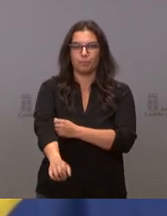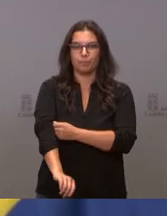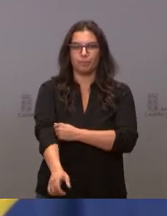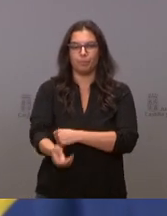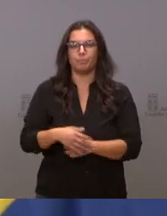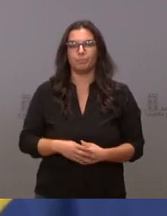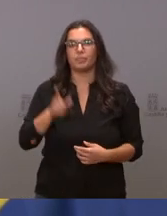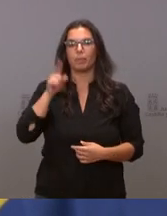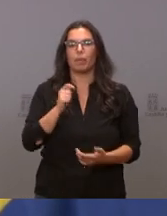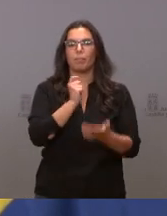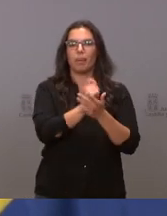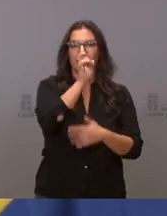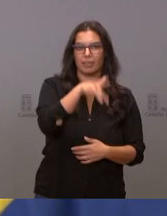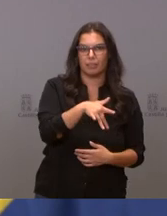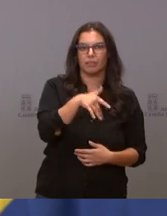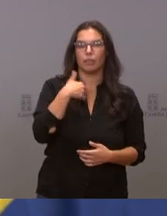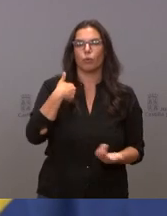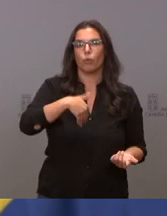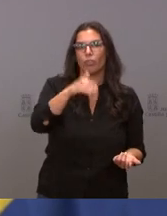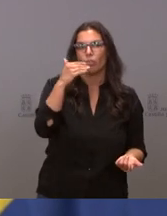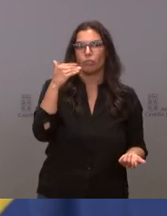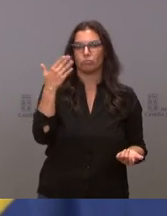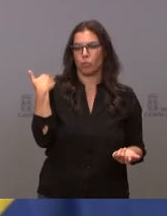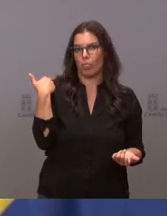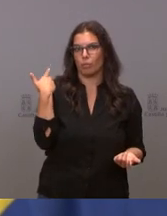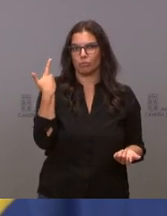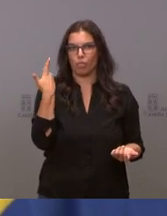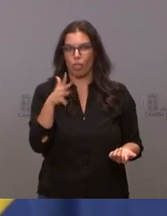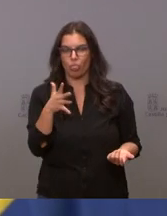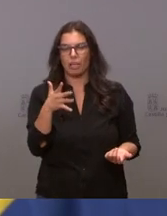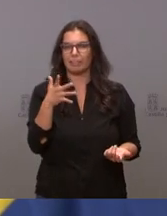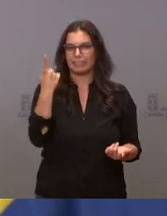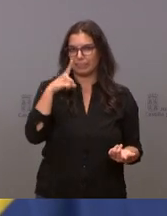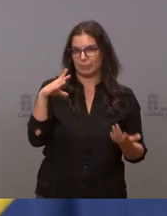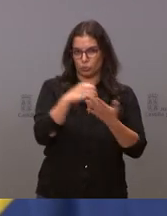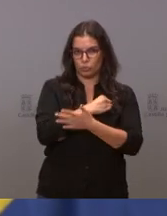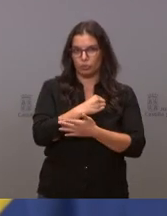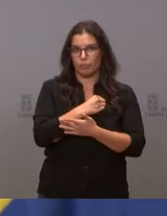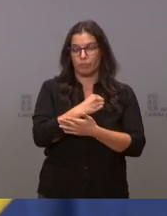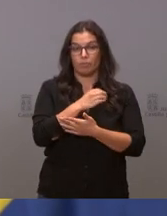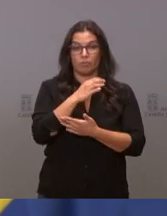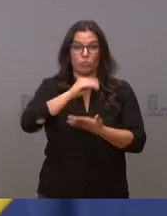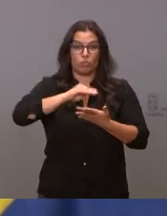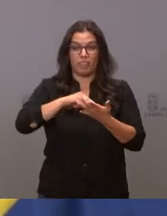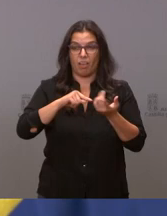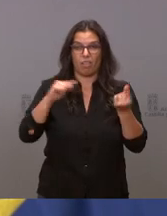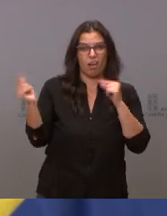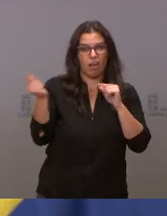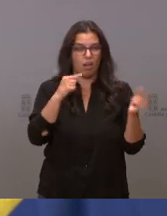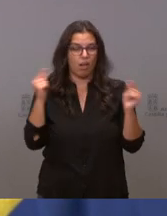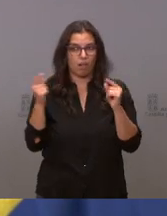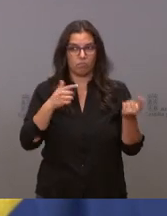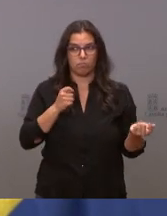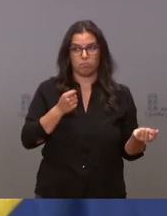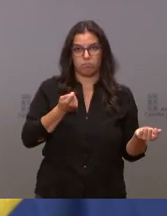quién, cuándo, dónde. Y de esta manera, acabar a veces con un debate que era un poco sorprendente,